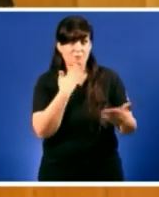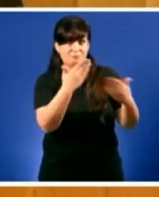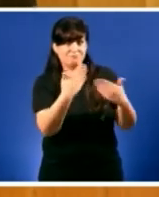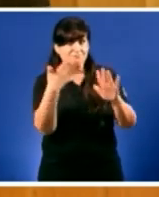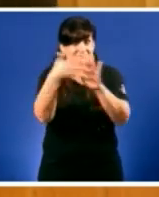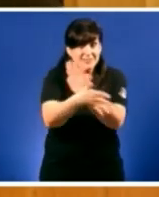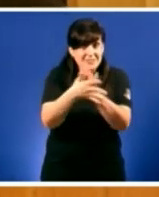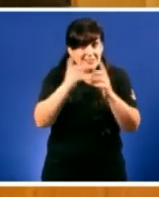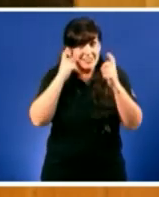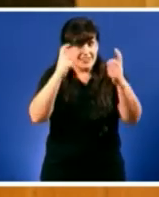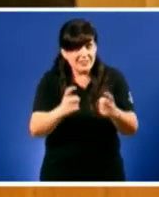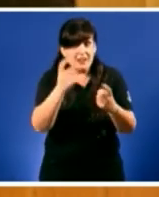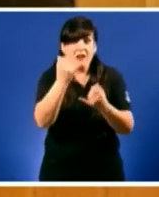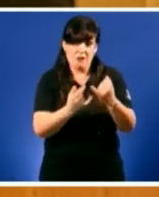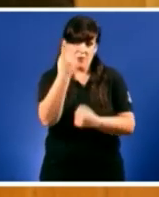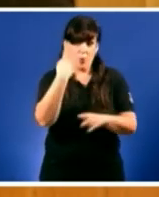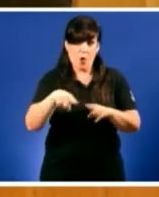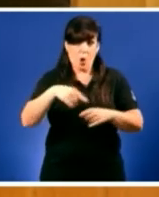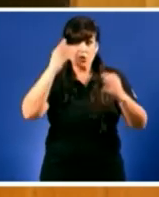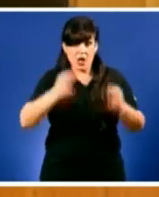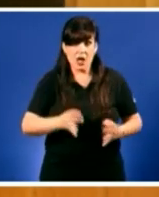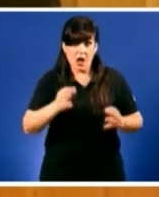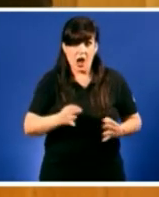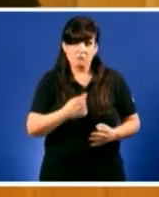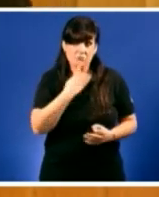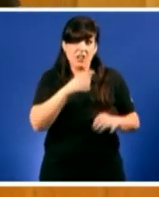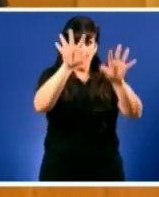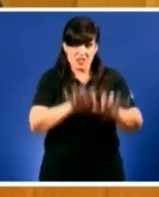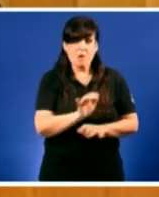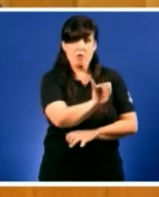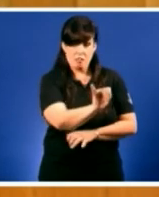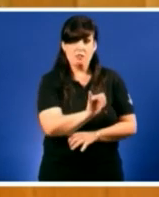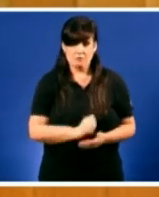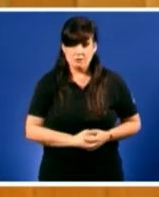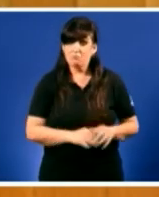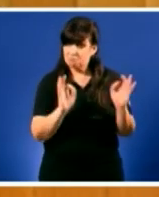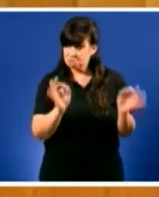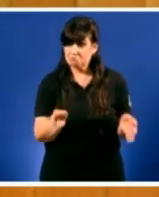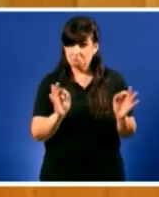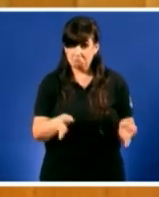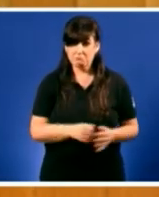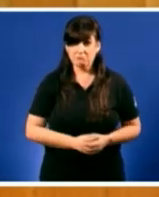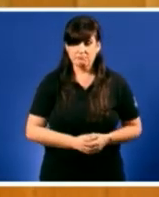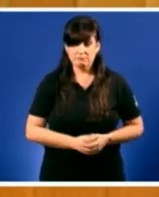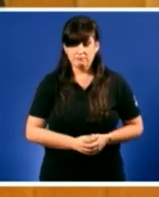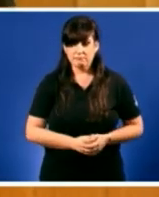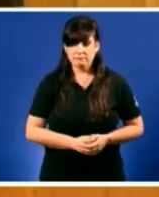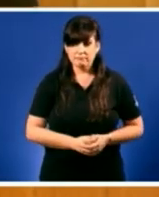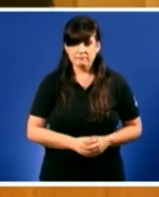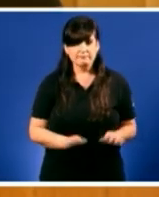unha grande verdade. Había neve. mas pode hoxe